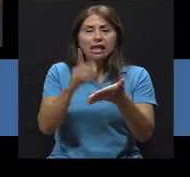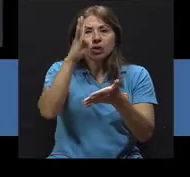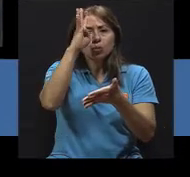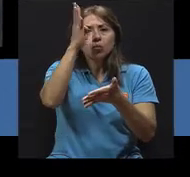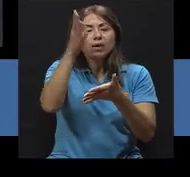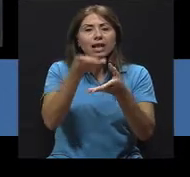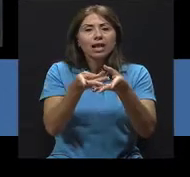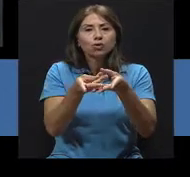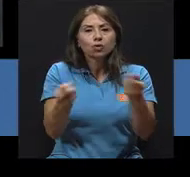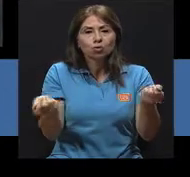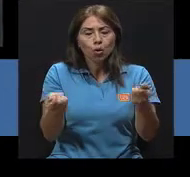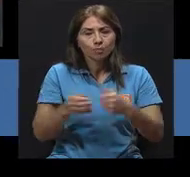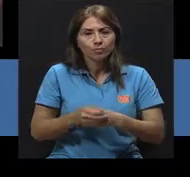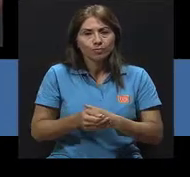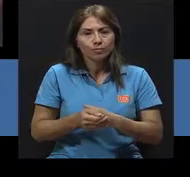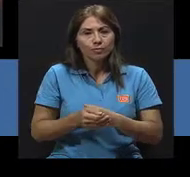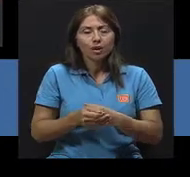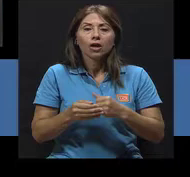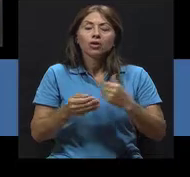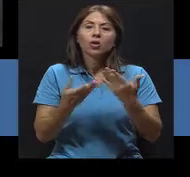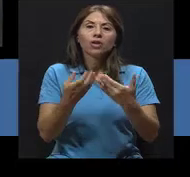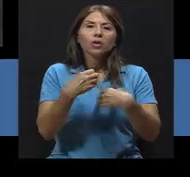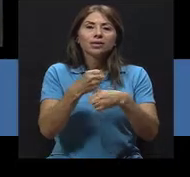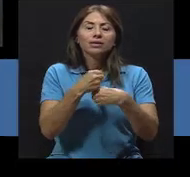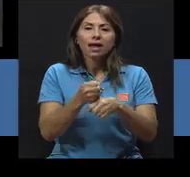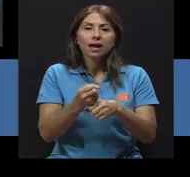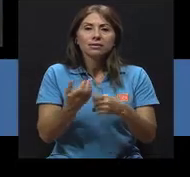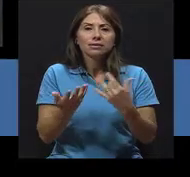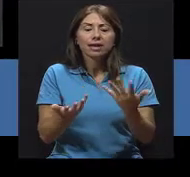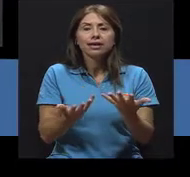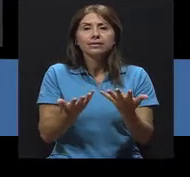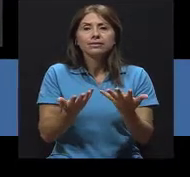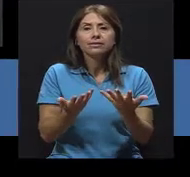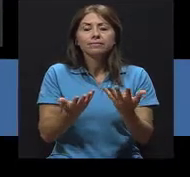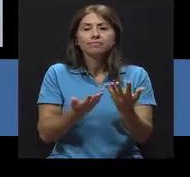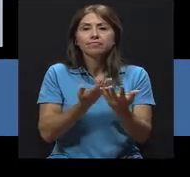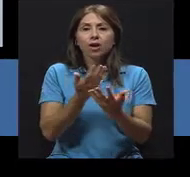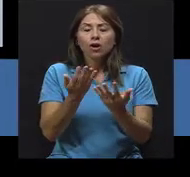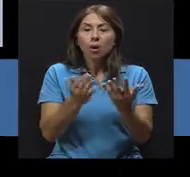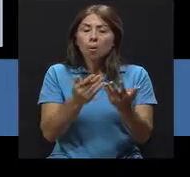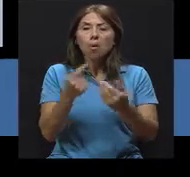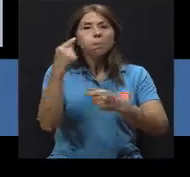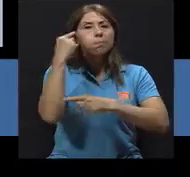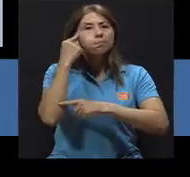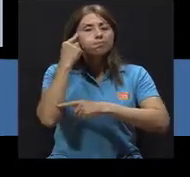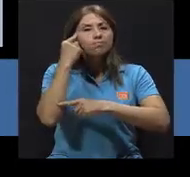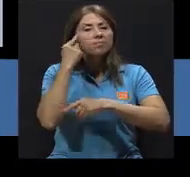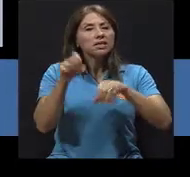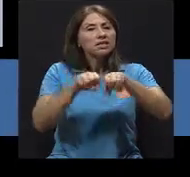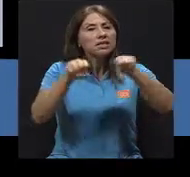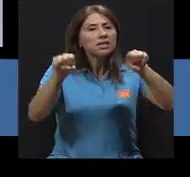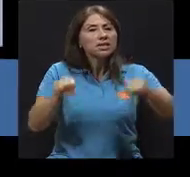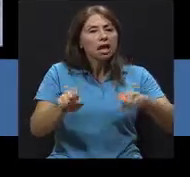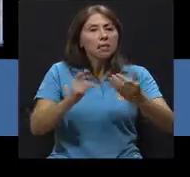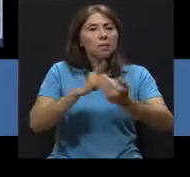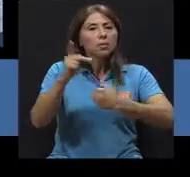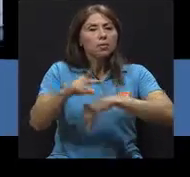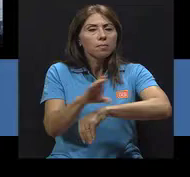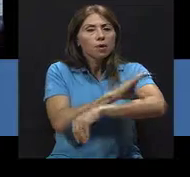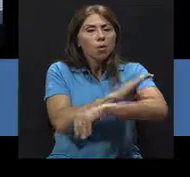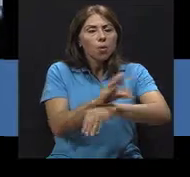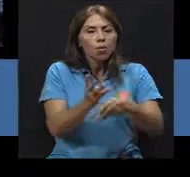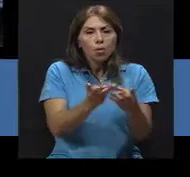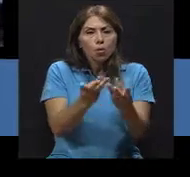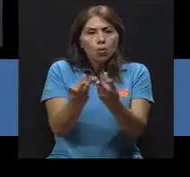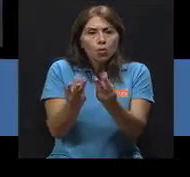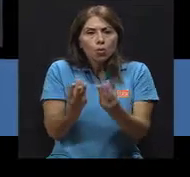de la solución, donde básicamente lo que se hace es detallar la arquitectura del sistema para que